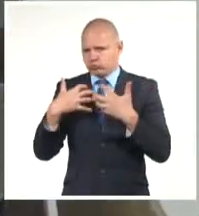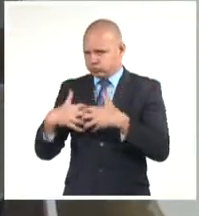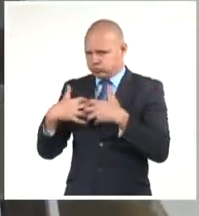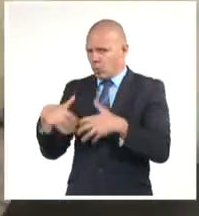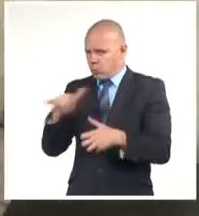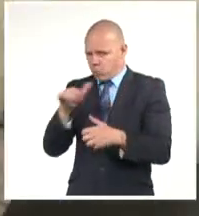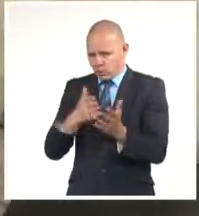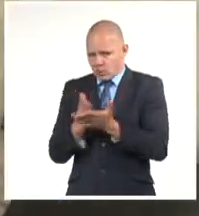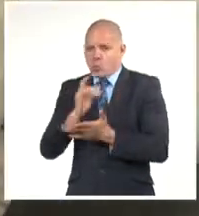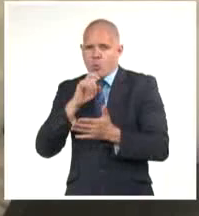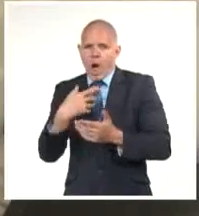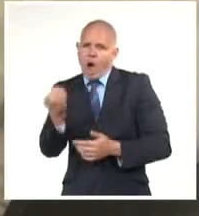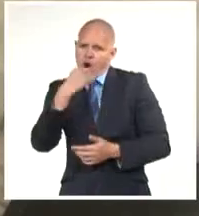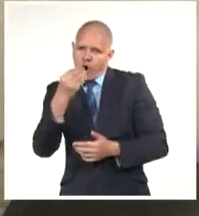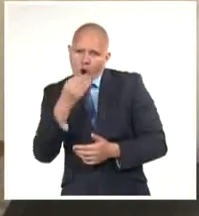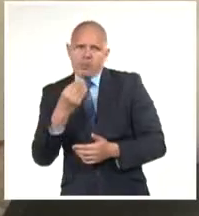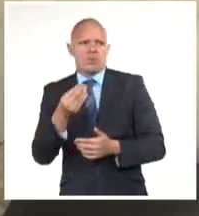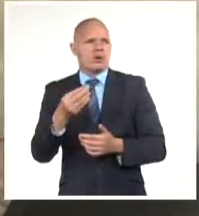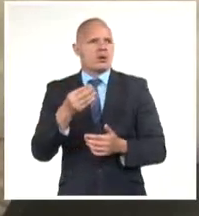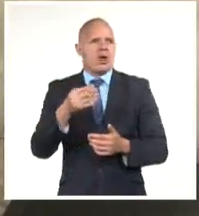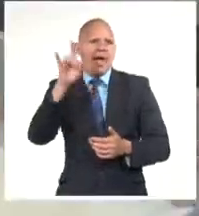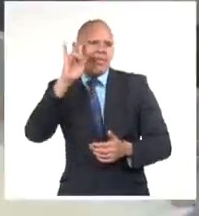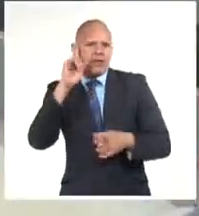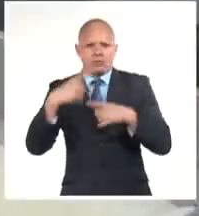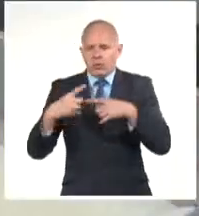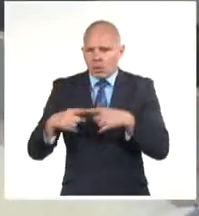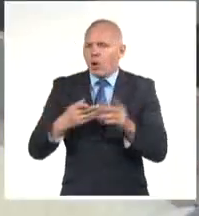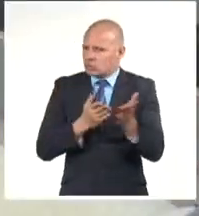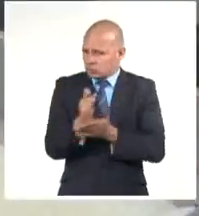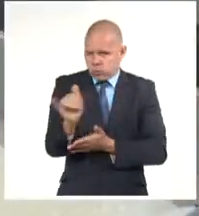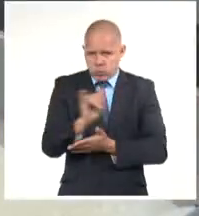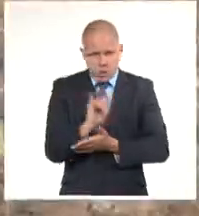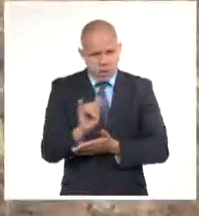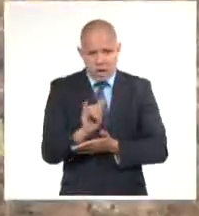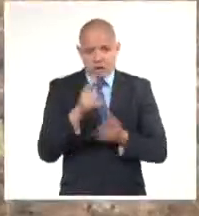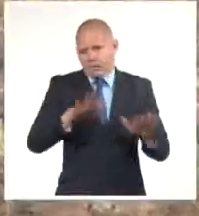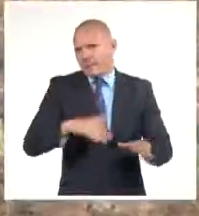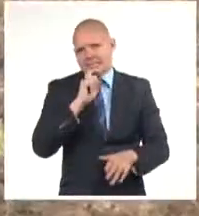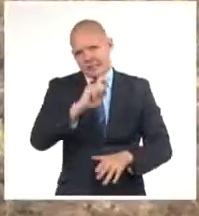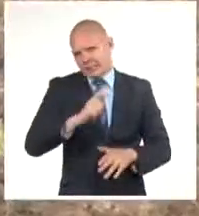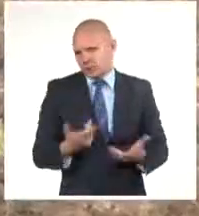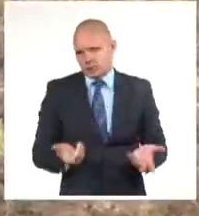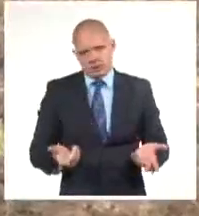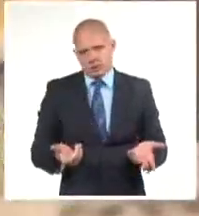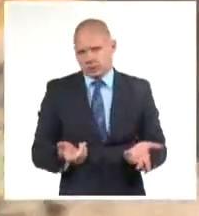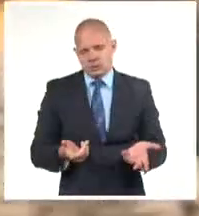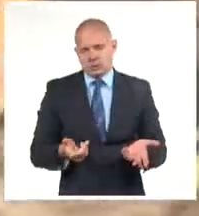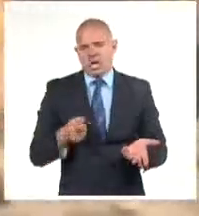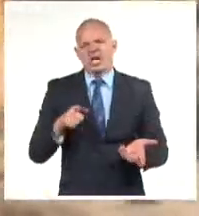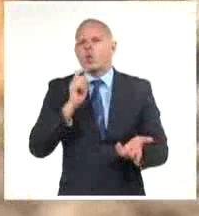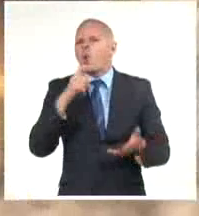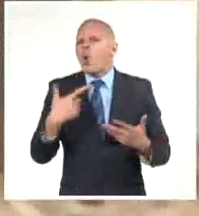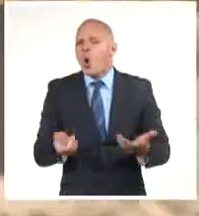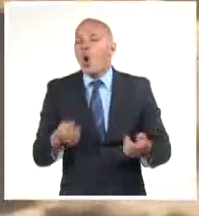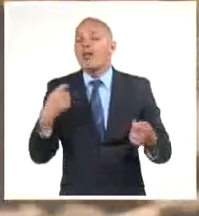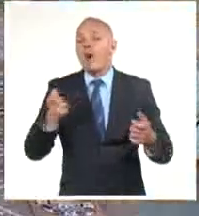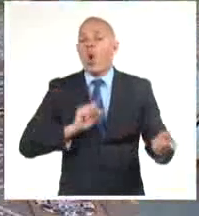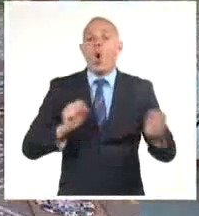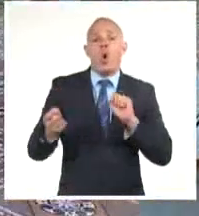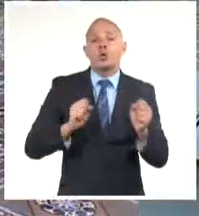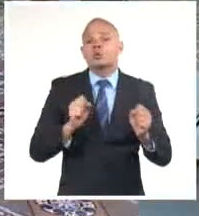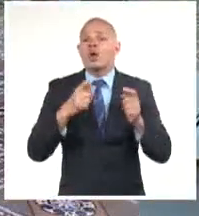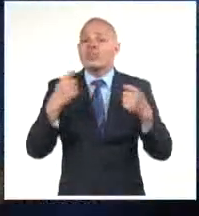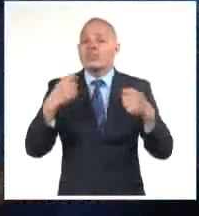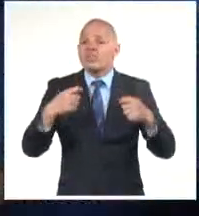tributan al pueblo, pero al mismo tiempo reduciendo el consumo. Y esto se logra solo optimizando los procesos y siendo más eficiente en cada uno de los